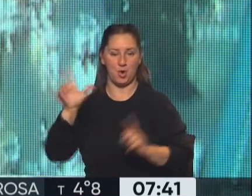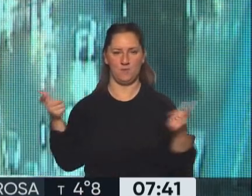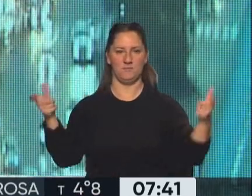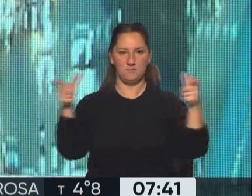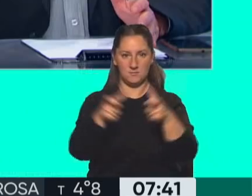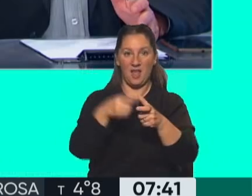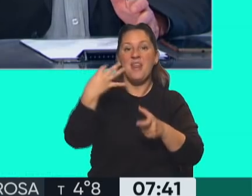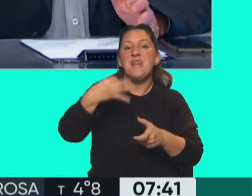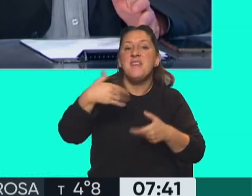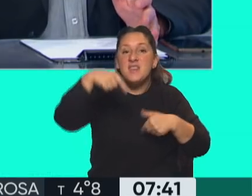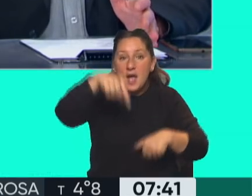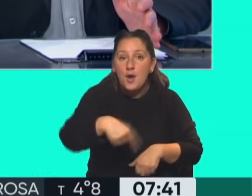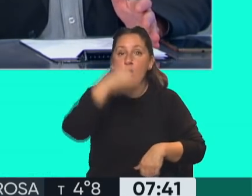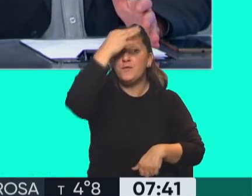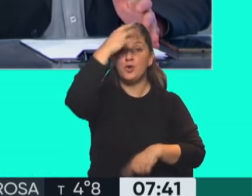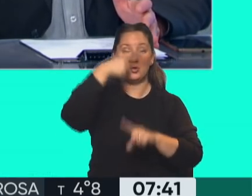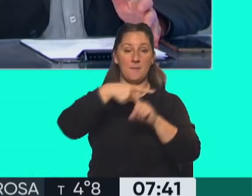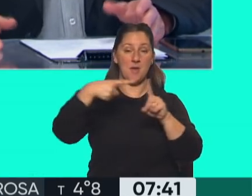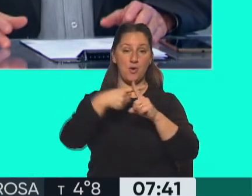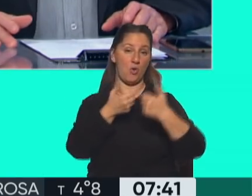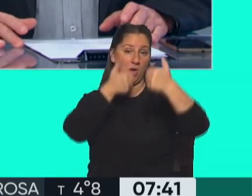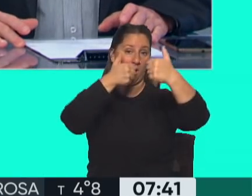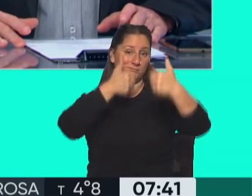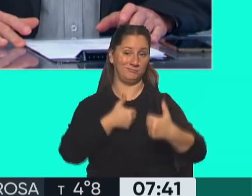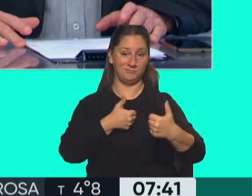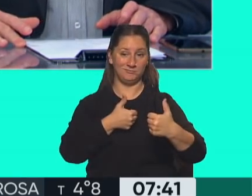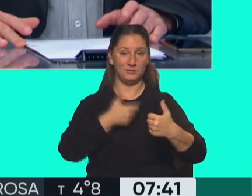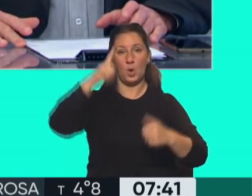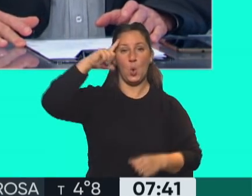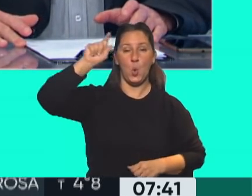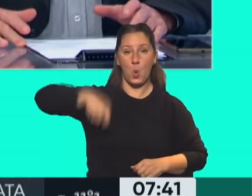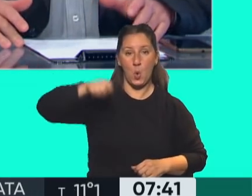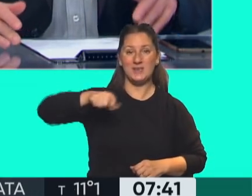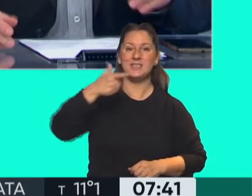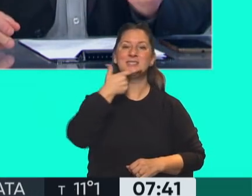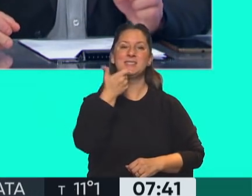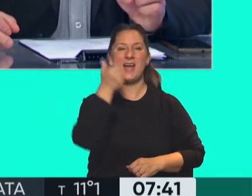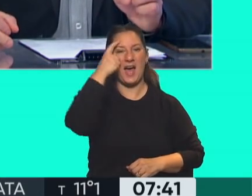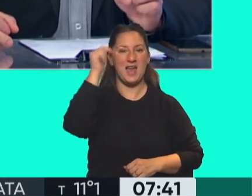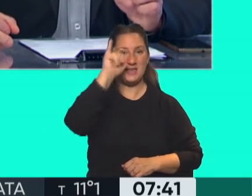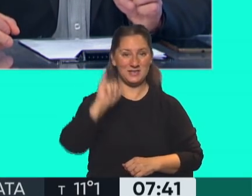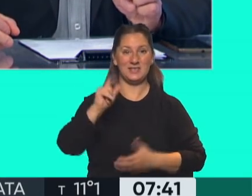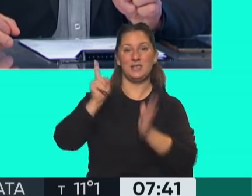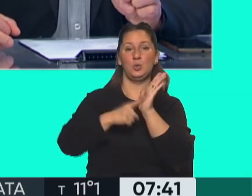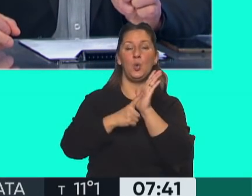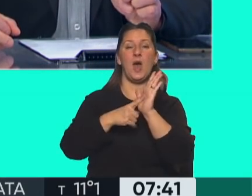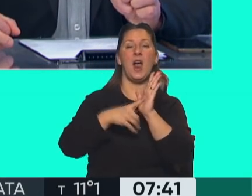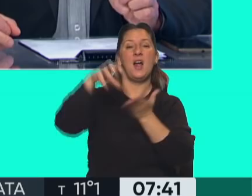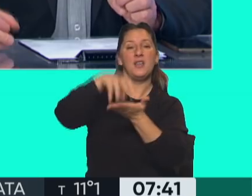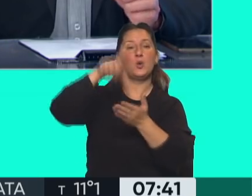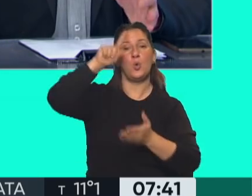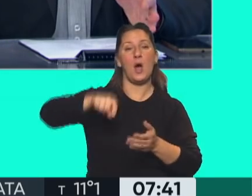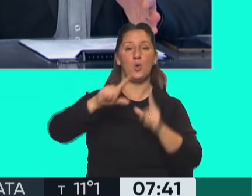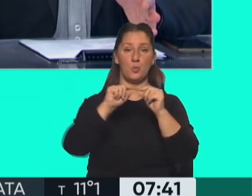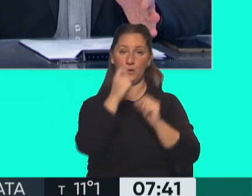deberían hoy, a las 12 de mediodía, estar cara a cara ante un juez que se llama Luis Sáenz, titular del juzgado civil número 21.